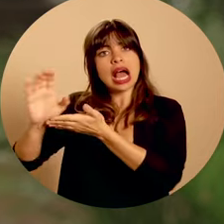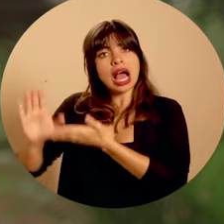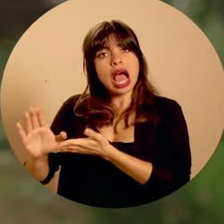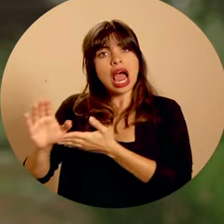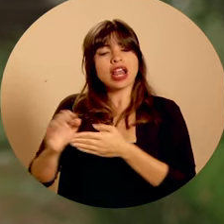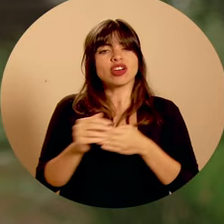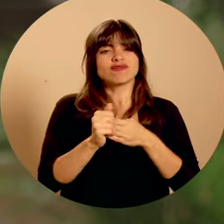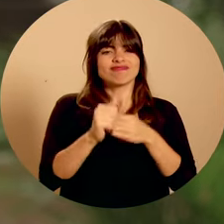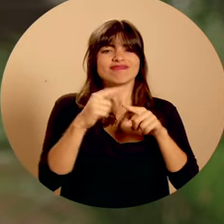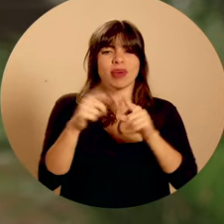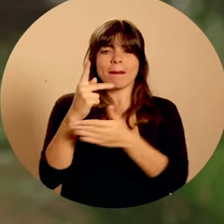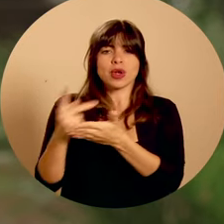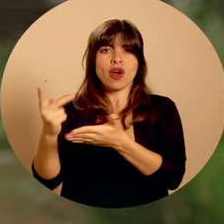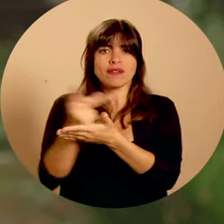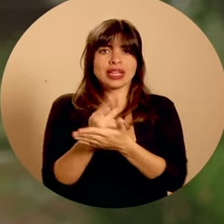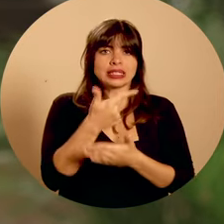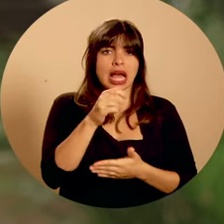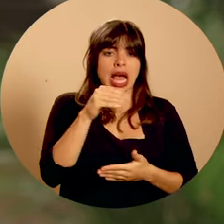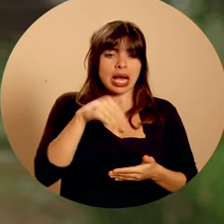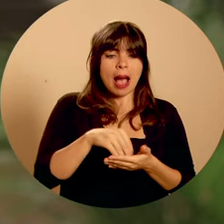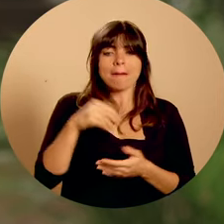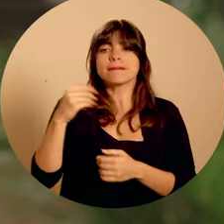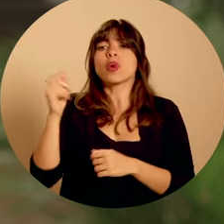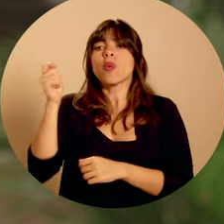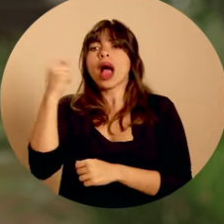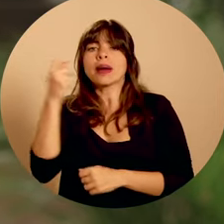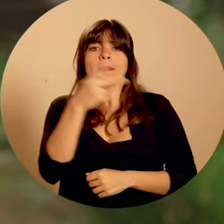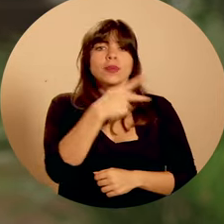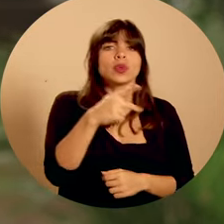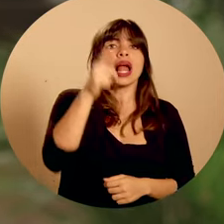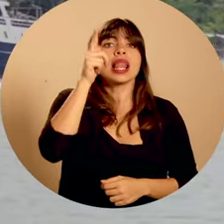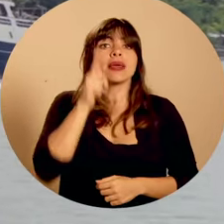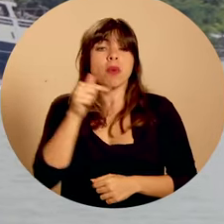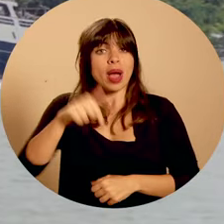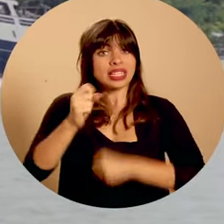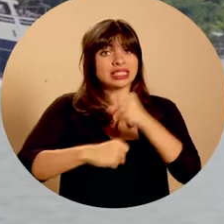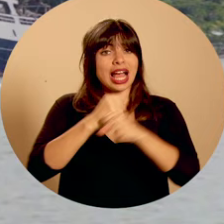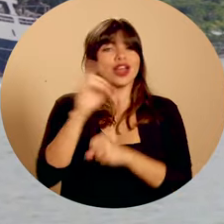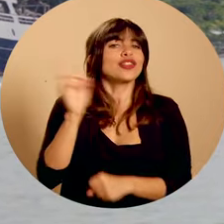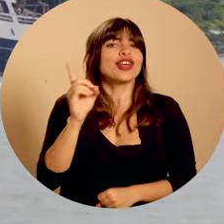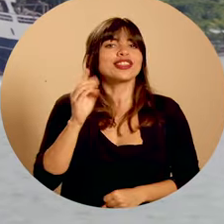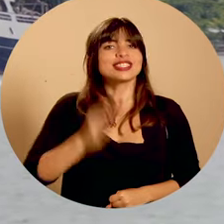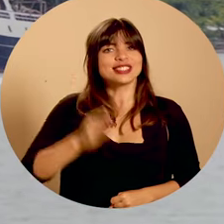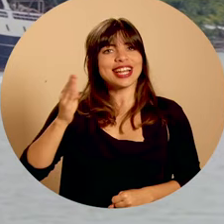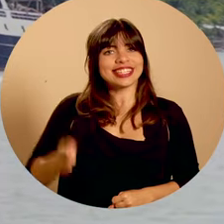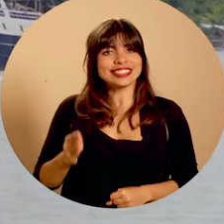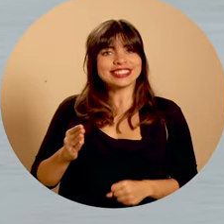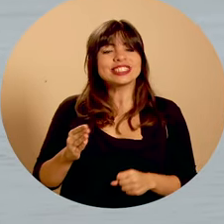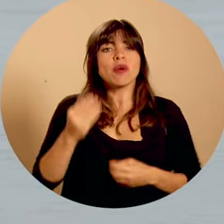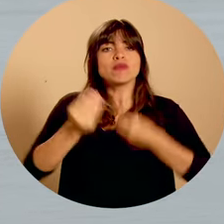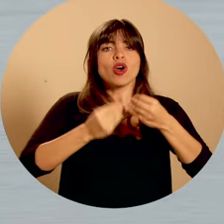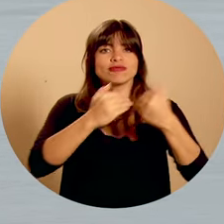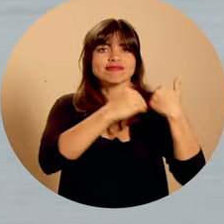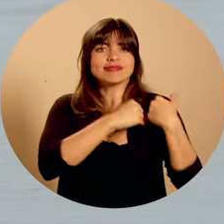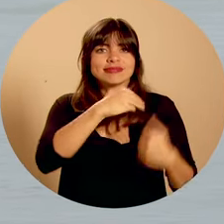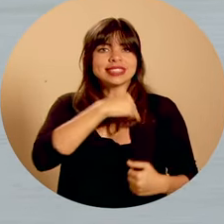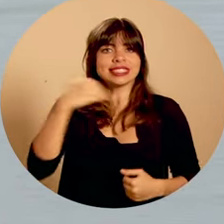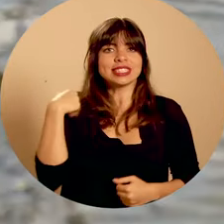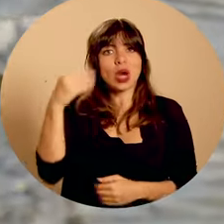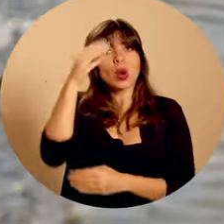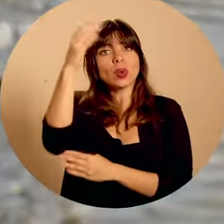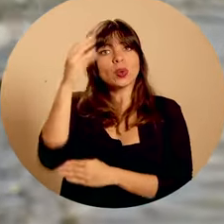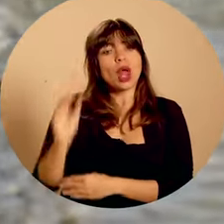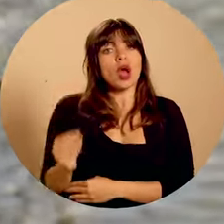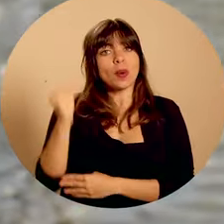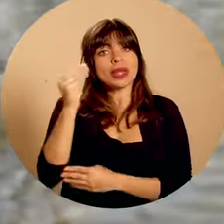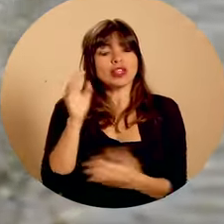San Carlos, cabeceras de provincia del Valle Central, Guanacaste, Punta Arenas y Limón. Este año será en la zona sur, en una coproducción del Ministerio